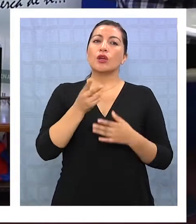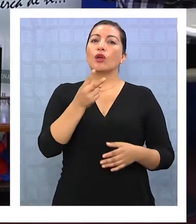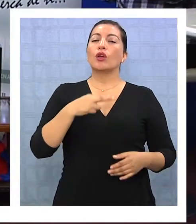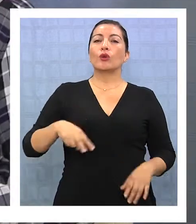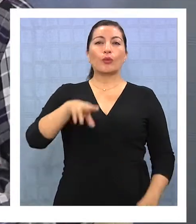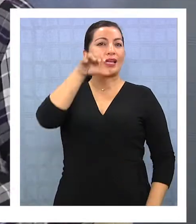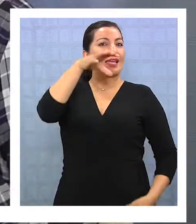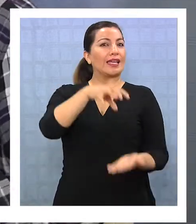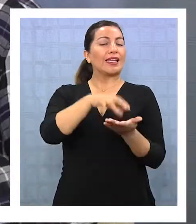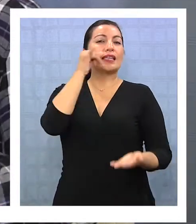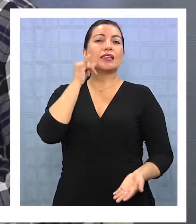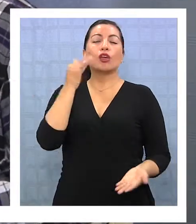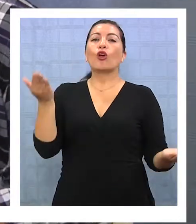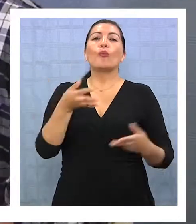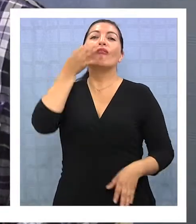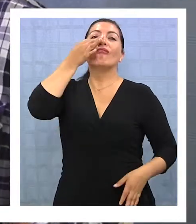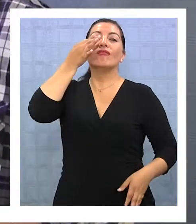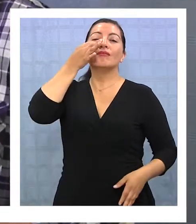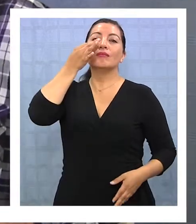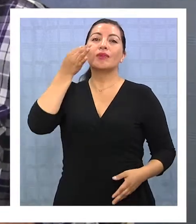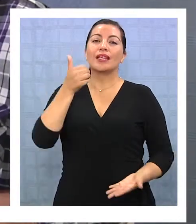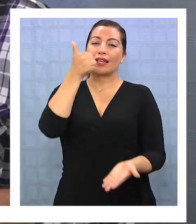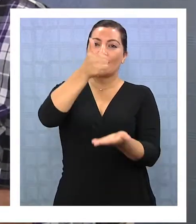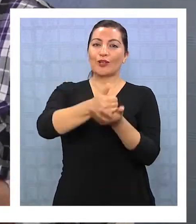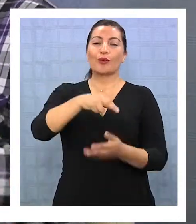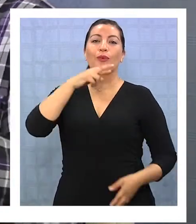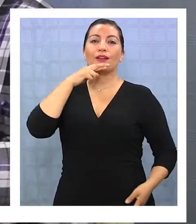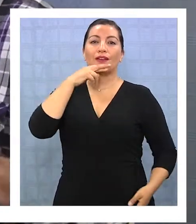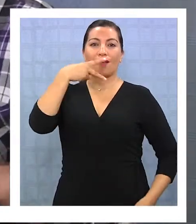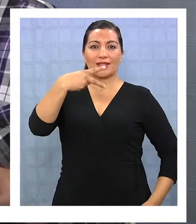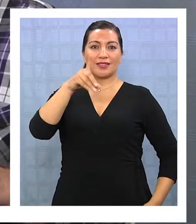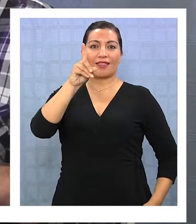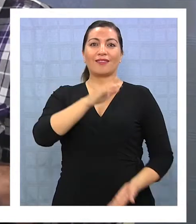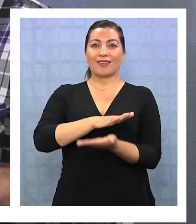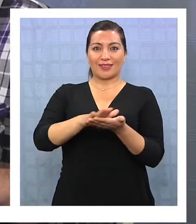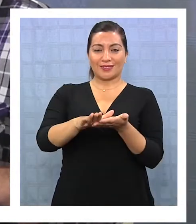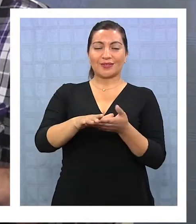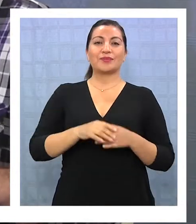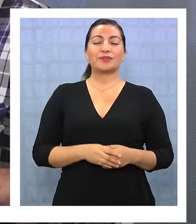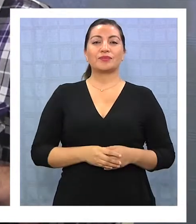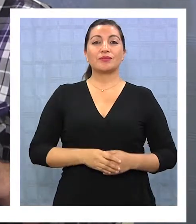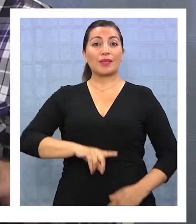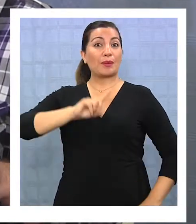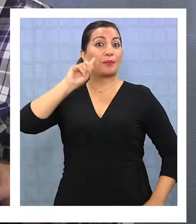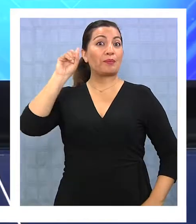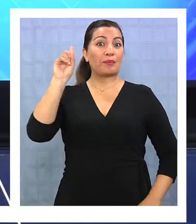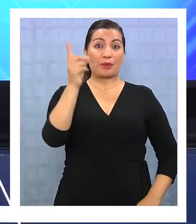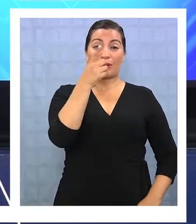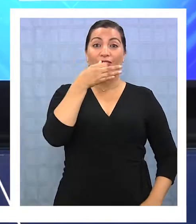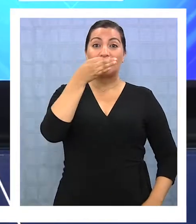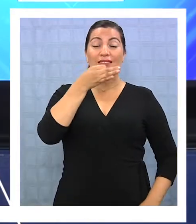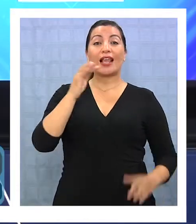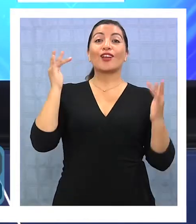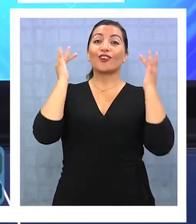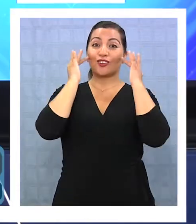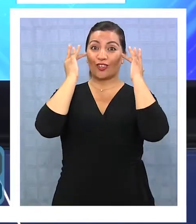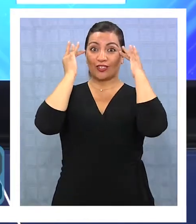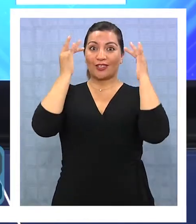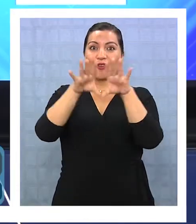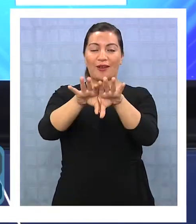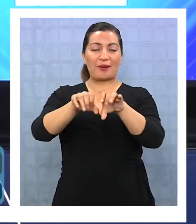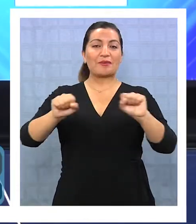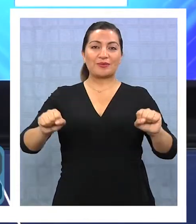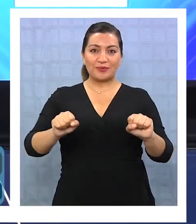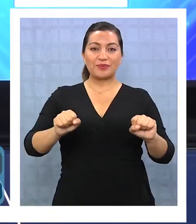va a ser visto en nuestra región, en nuestra ciudad, esta Copa ahora en HD gratis? Bueno, primero manifestarte que estamos muy contentos por